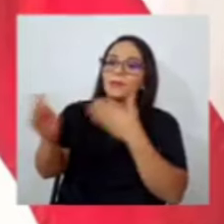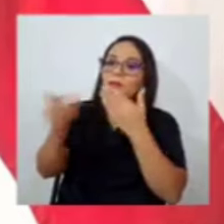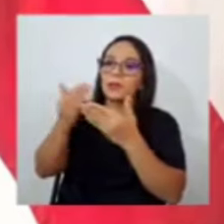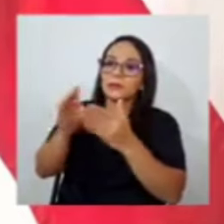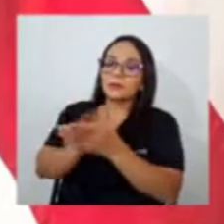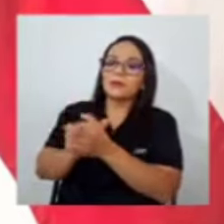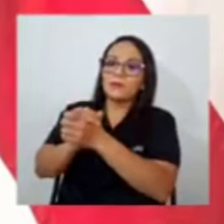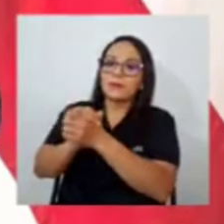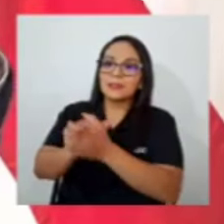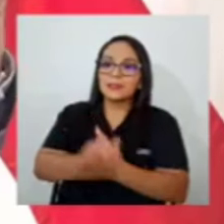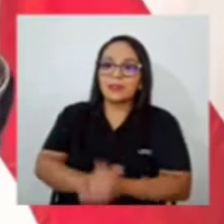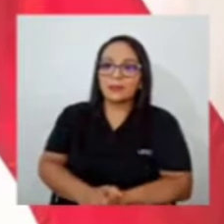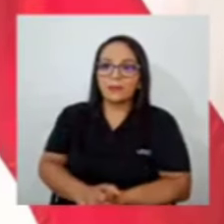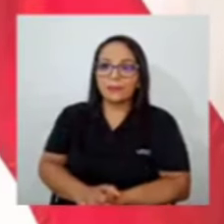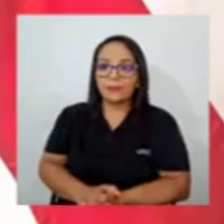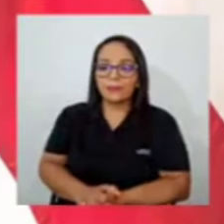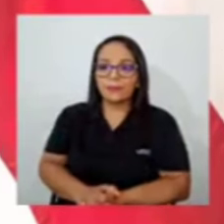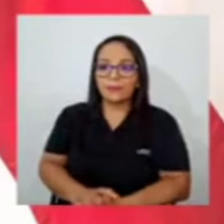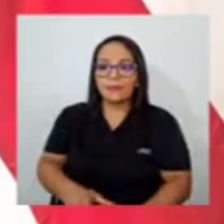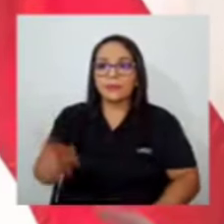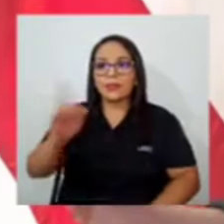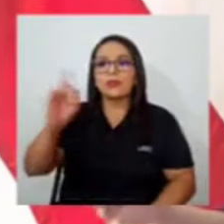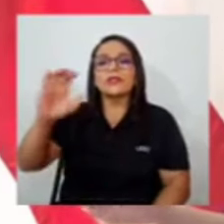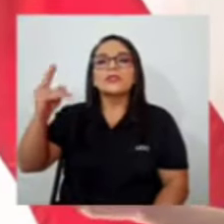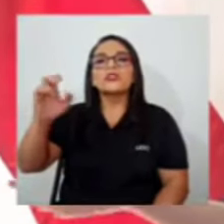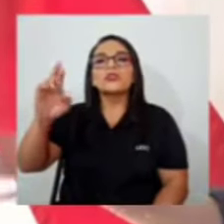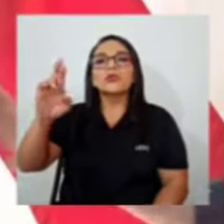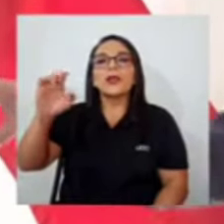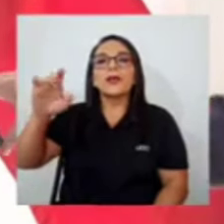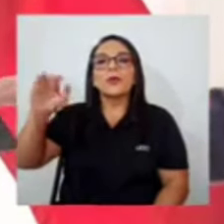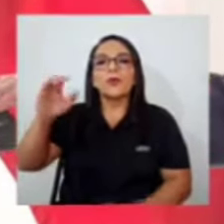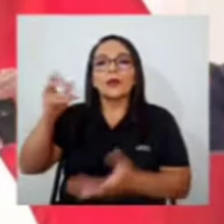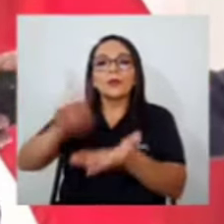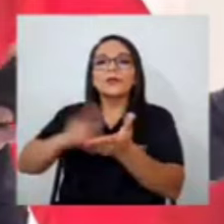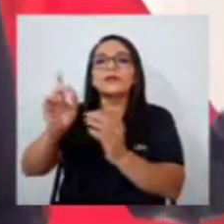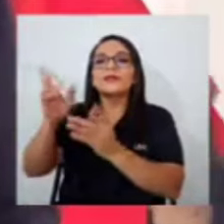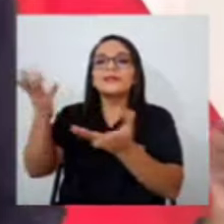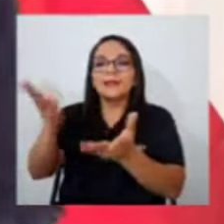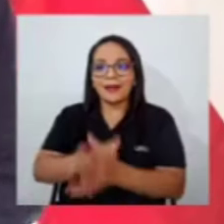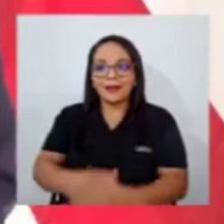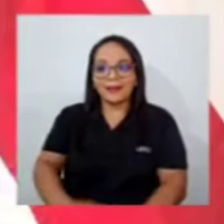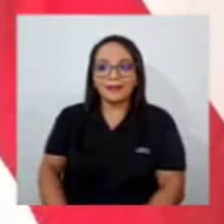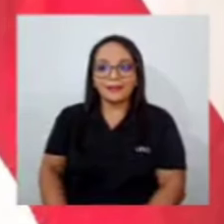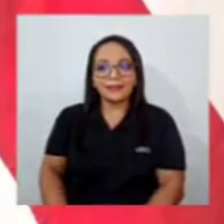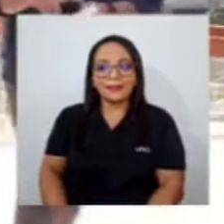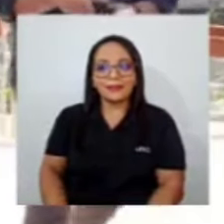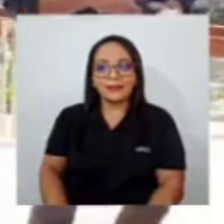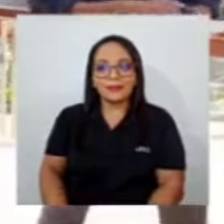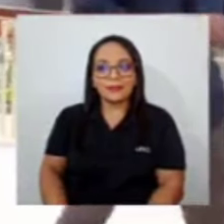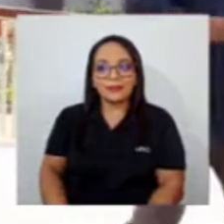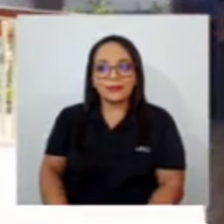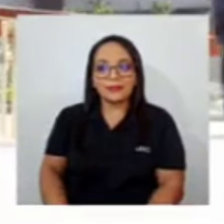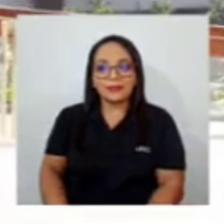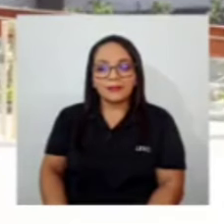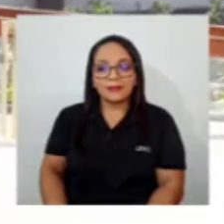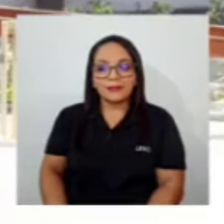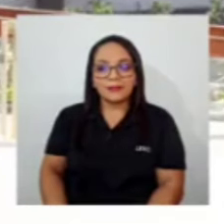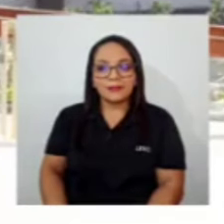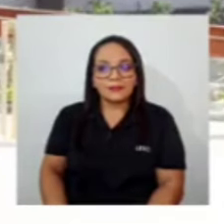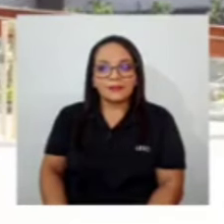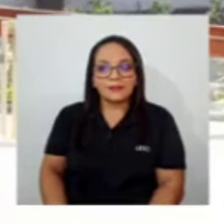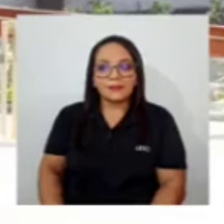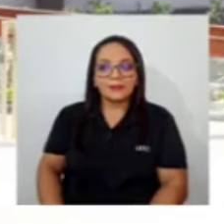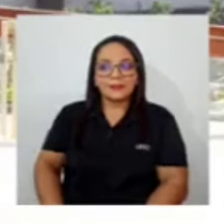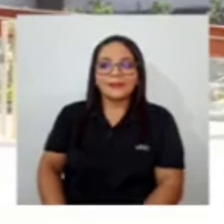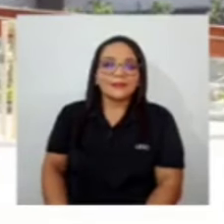felicito y dónde está Choreco en el contrato usted está sobre